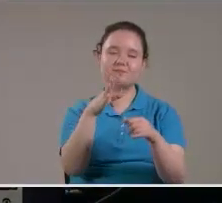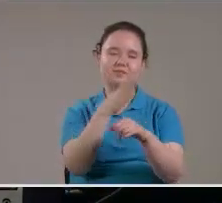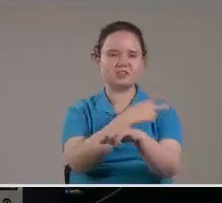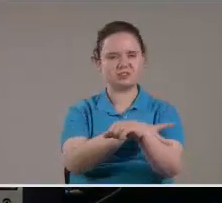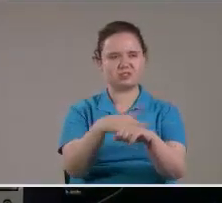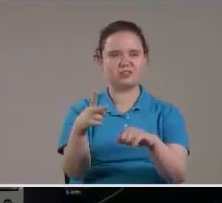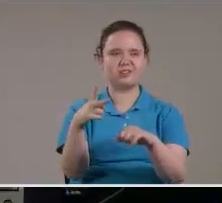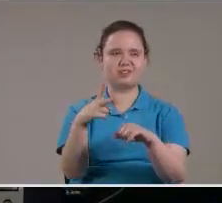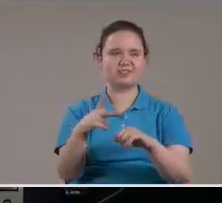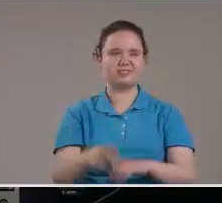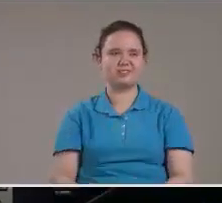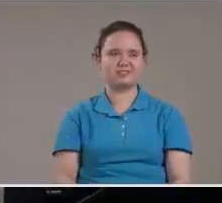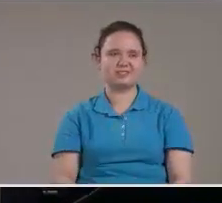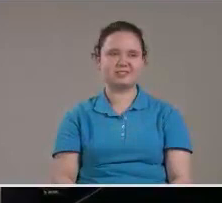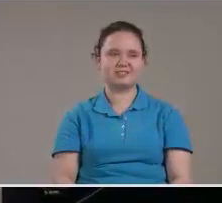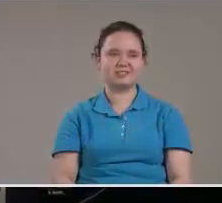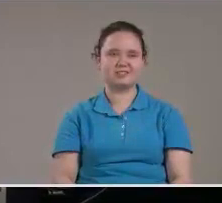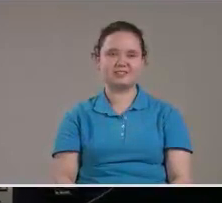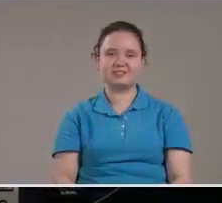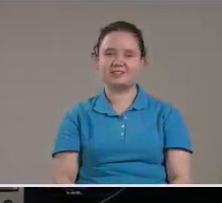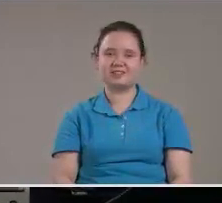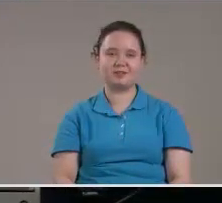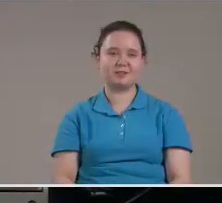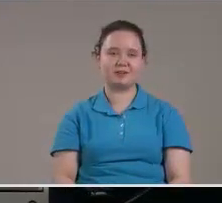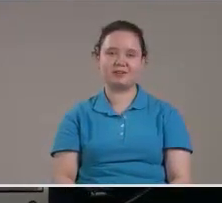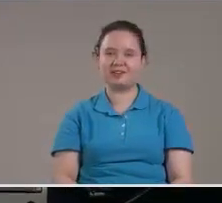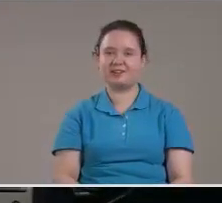Y por cierto ¿De qué se trataba Esa cosa?